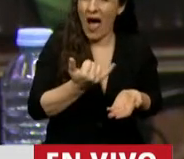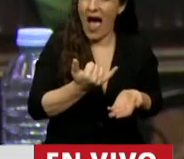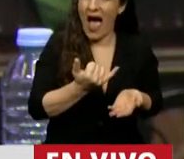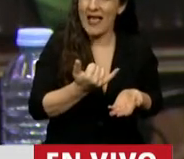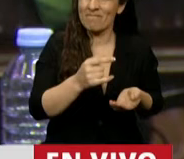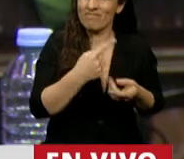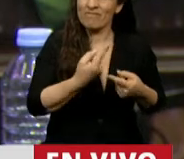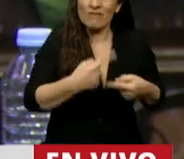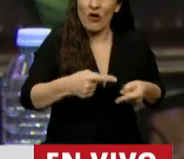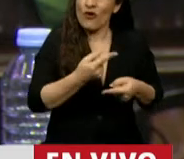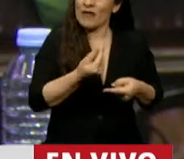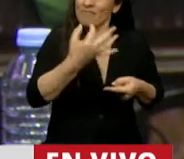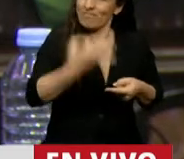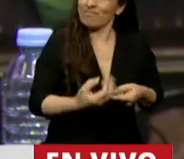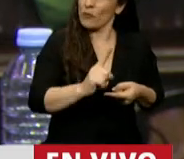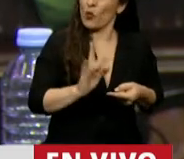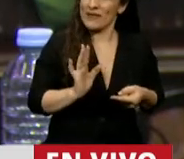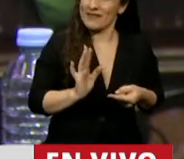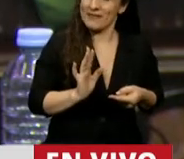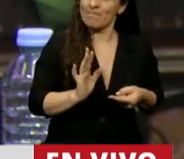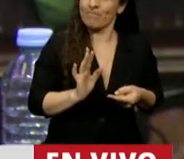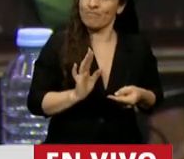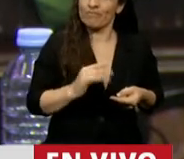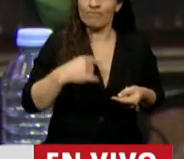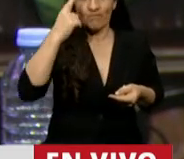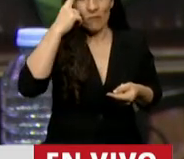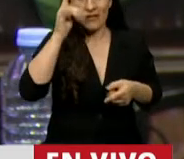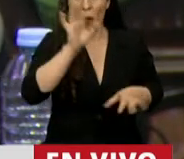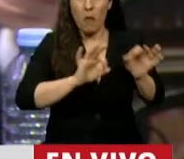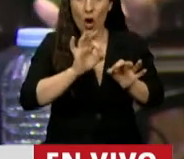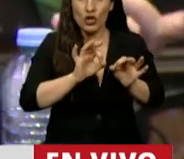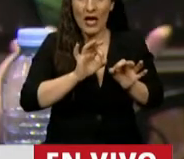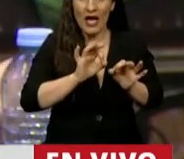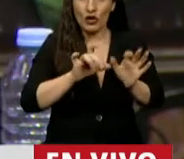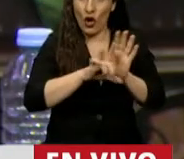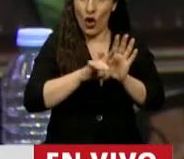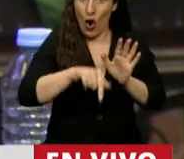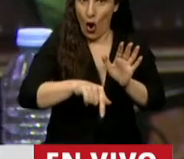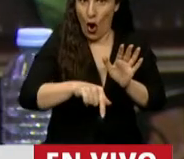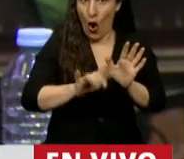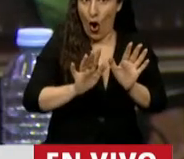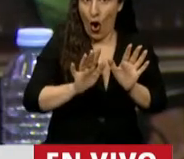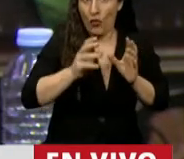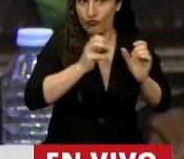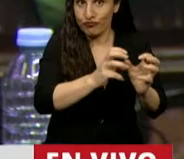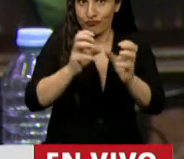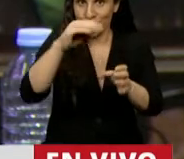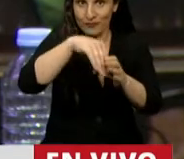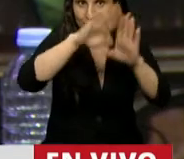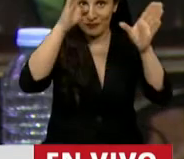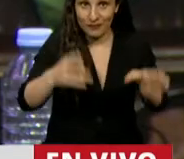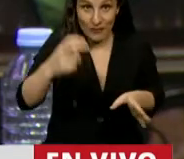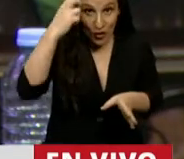que eso fuere así, nosotros creemos que este proyecto que hoy se discute en el Congreso,